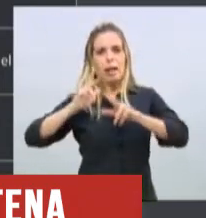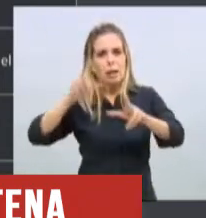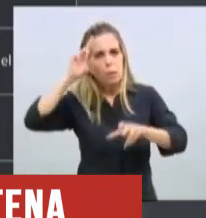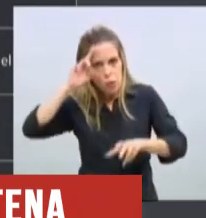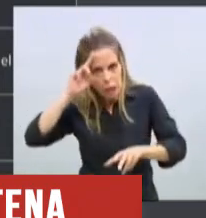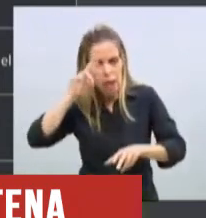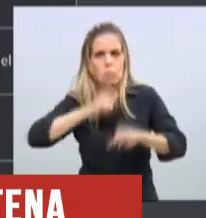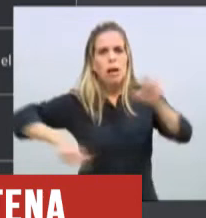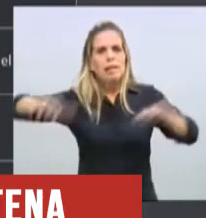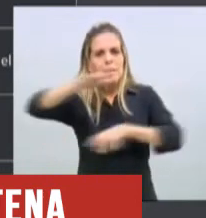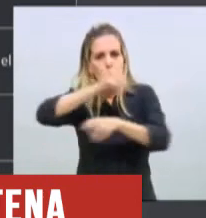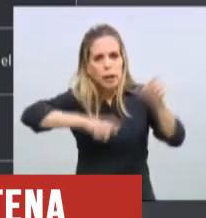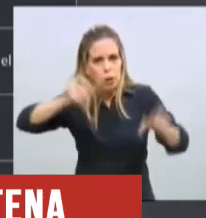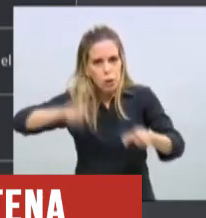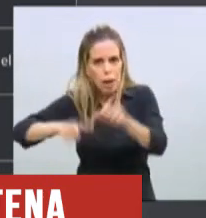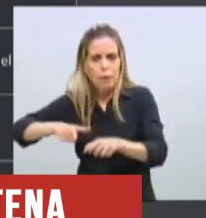% de la población.